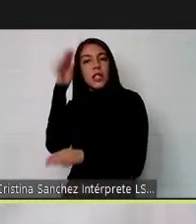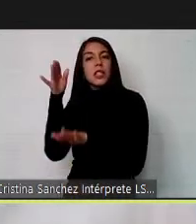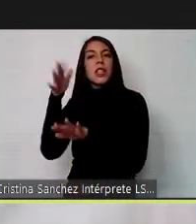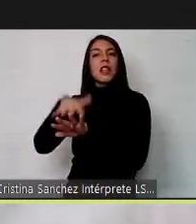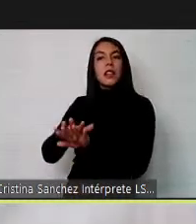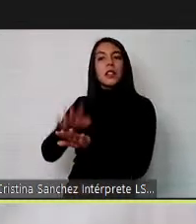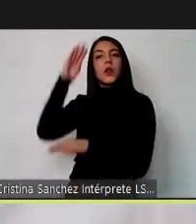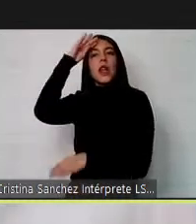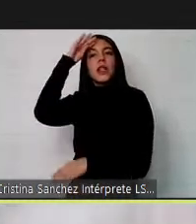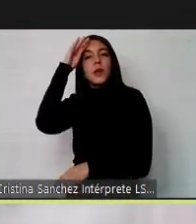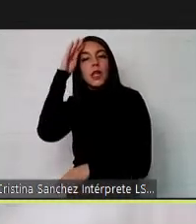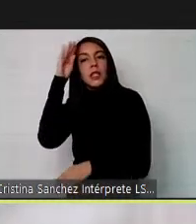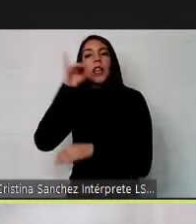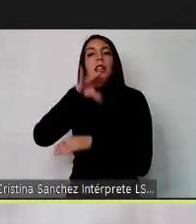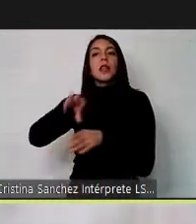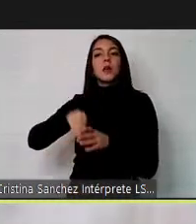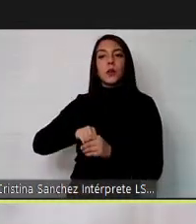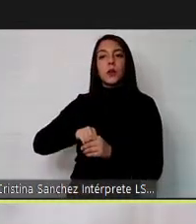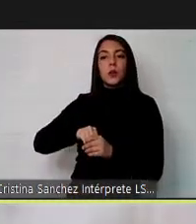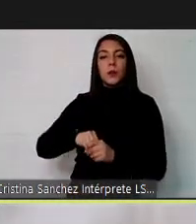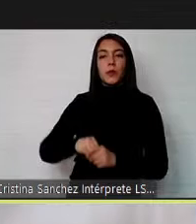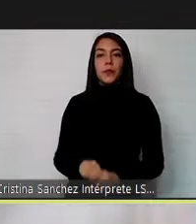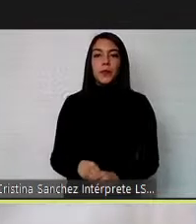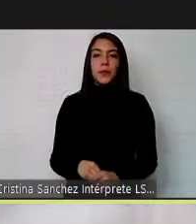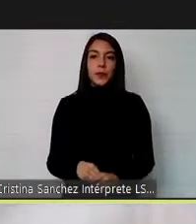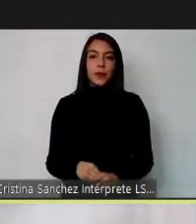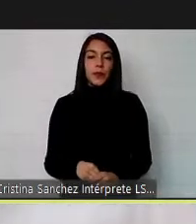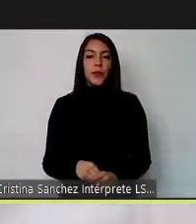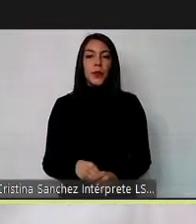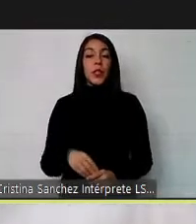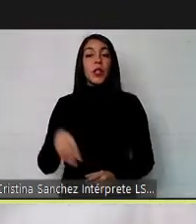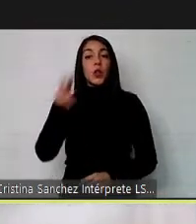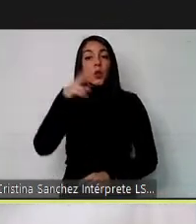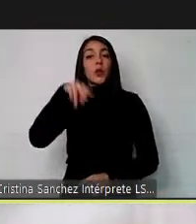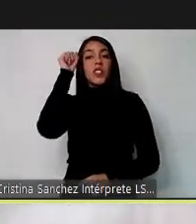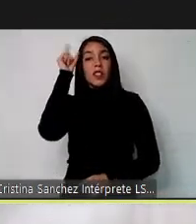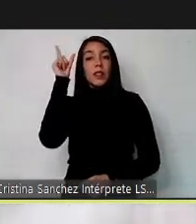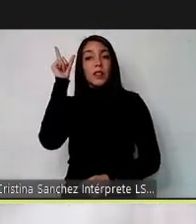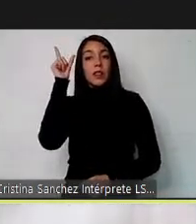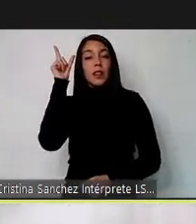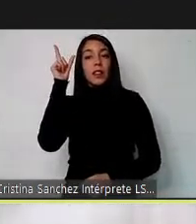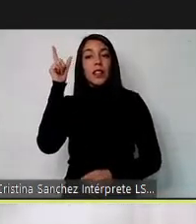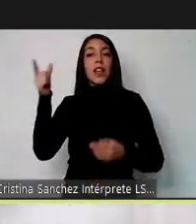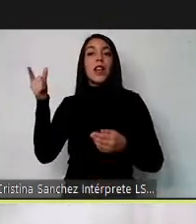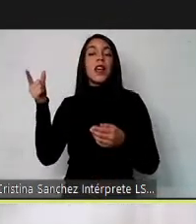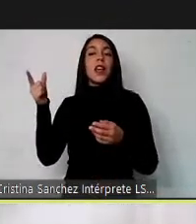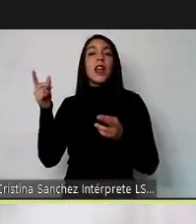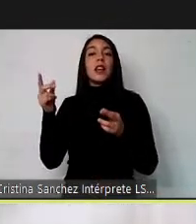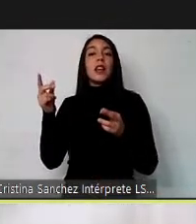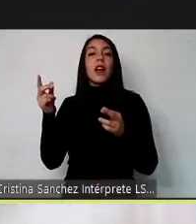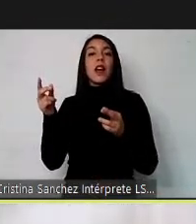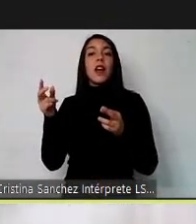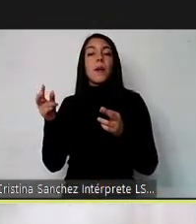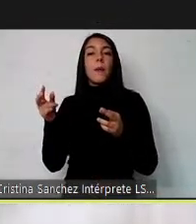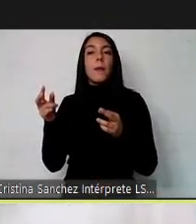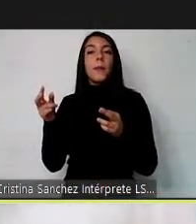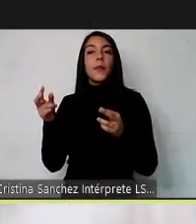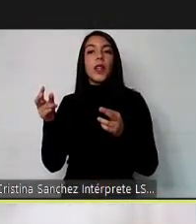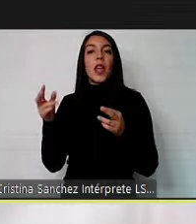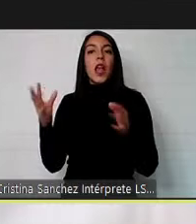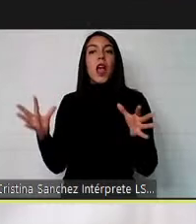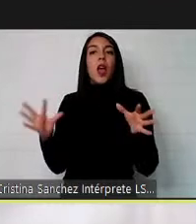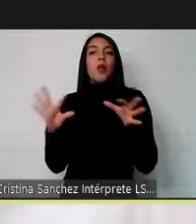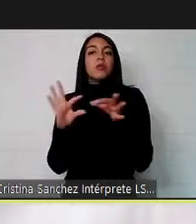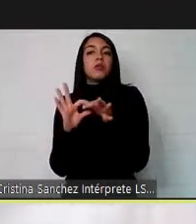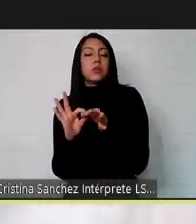y experiencias y escenarios de inclusión por lo tanto tenemos que entender que la relación así como veíamos la relación de los sujetos con